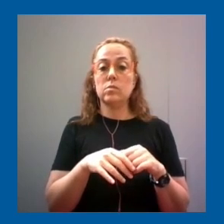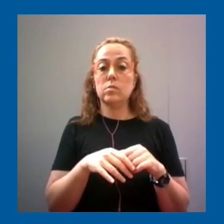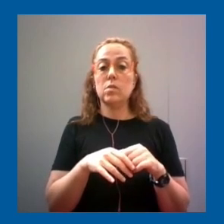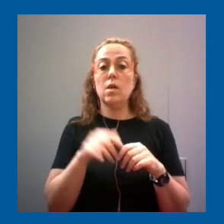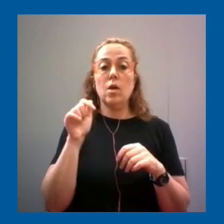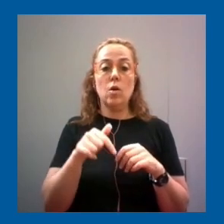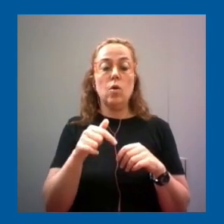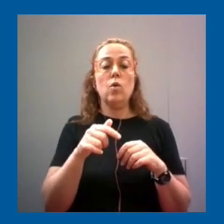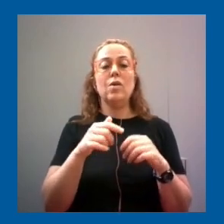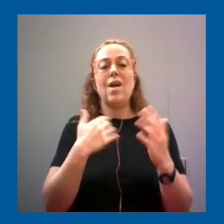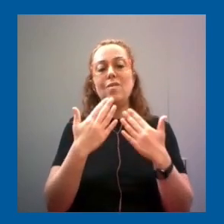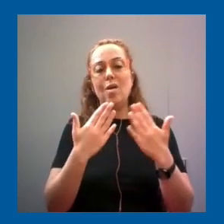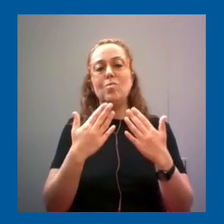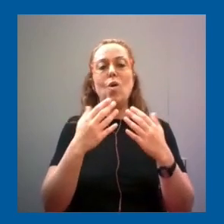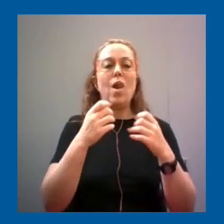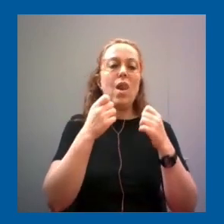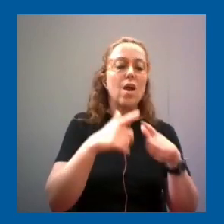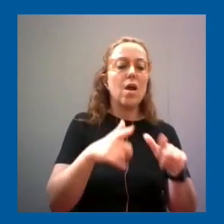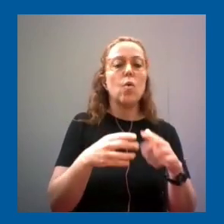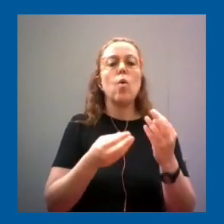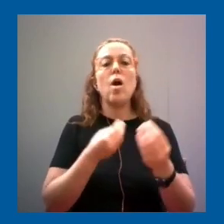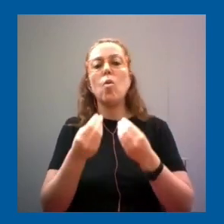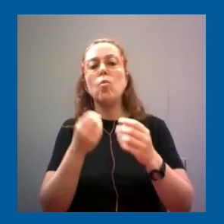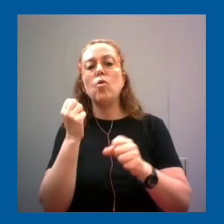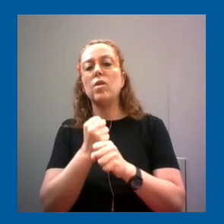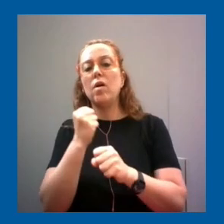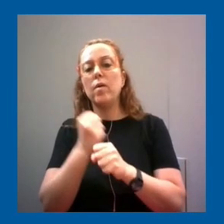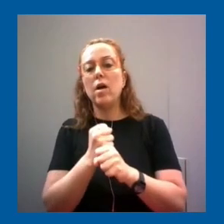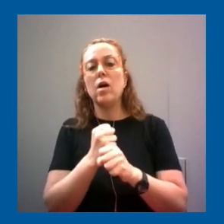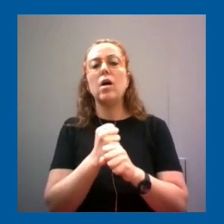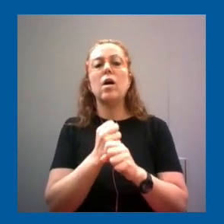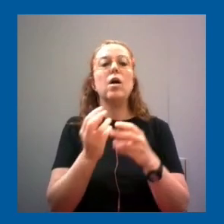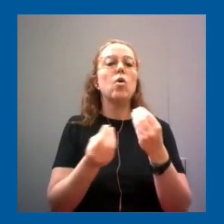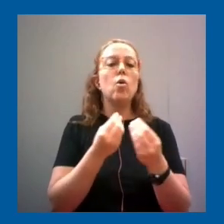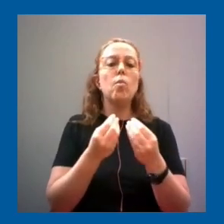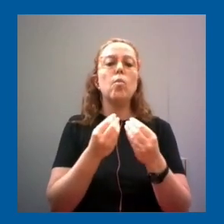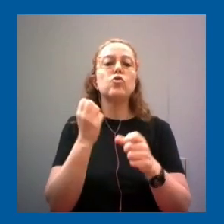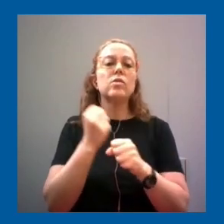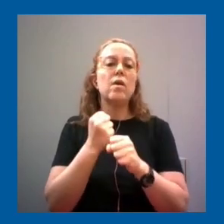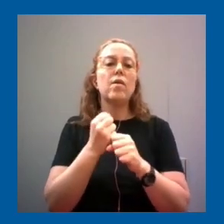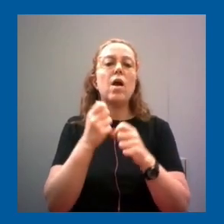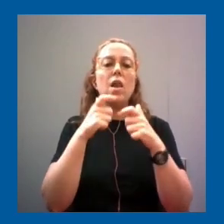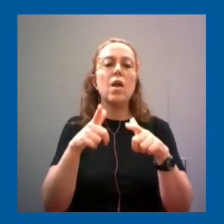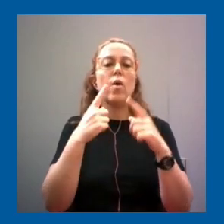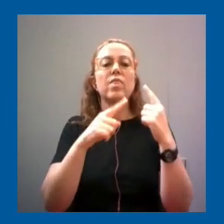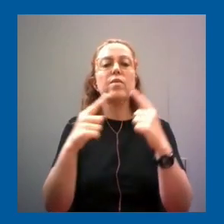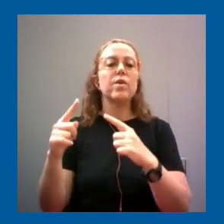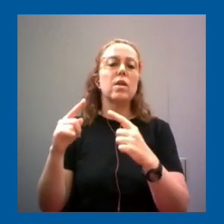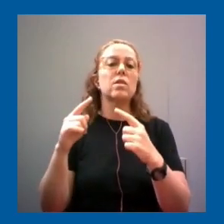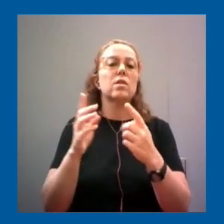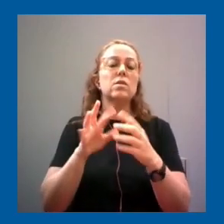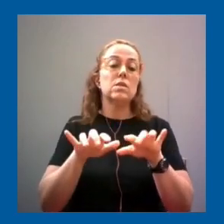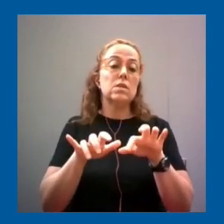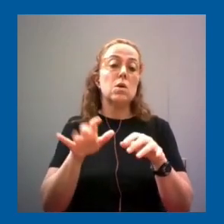lengua donde se hablaba de cómo se trabaja y cómo se puede trabajar la lengua en distintos medios y particularmente digitales y